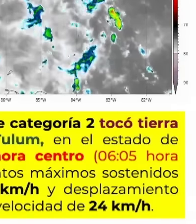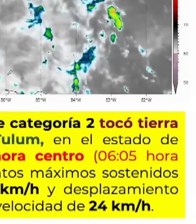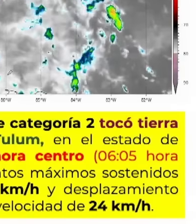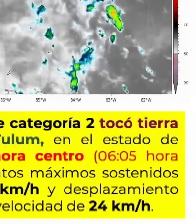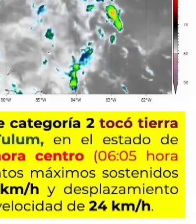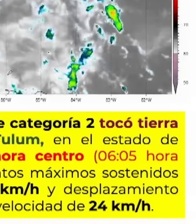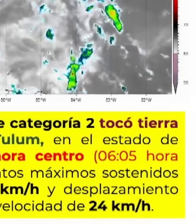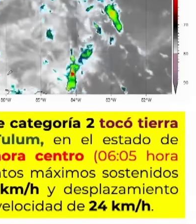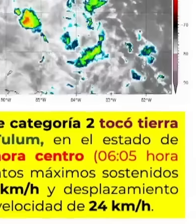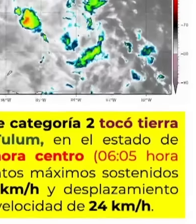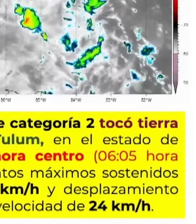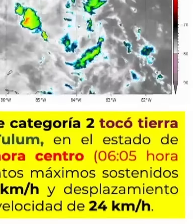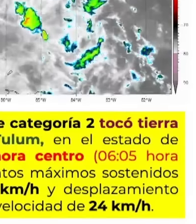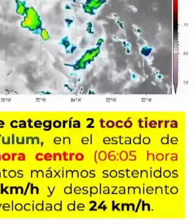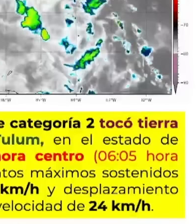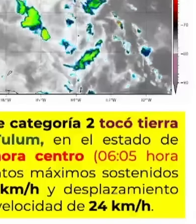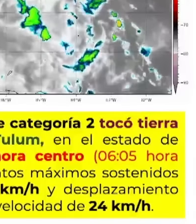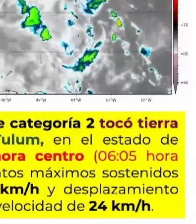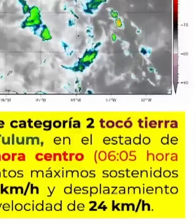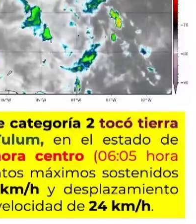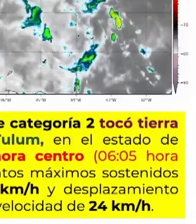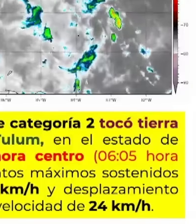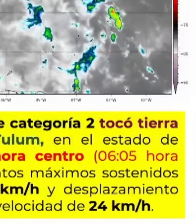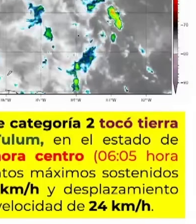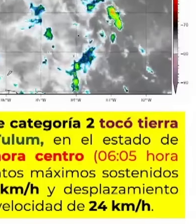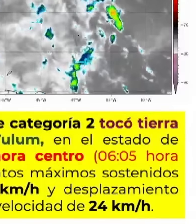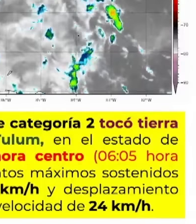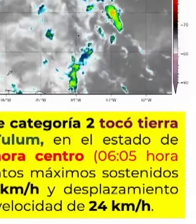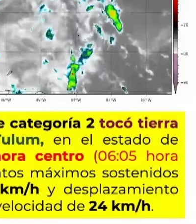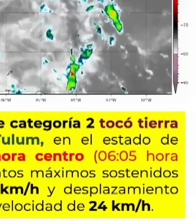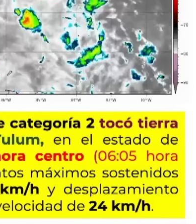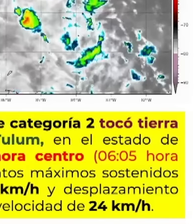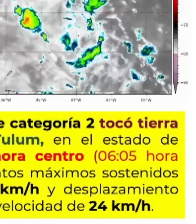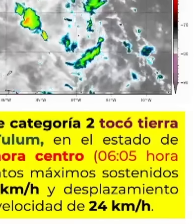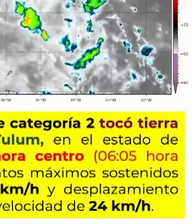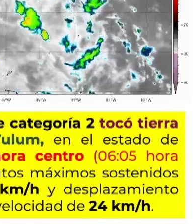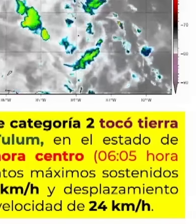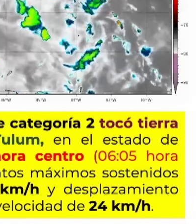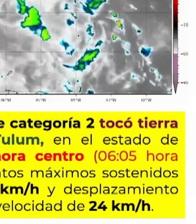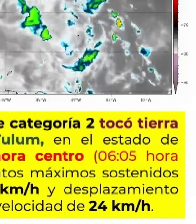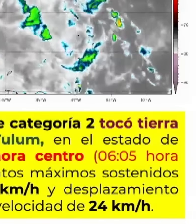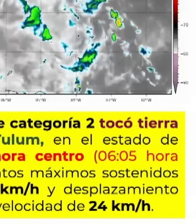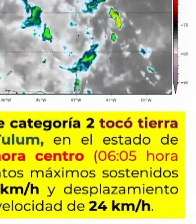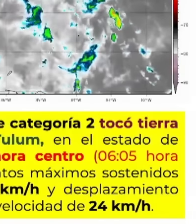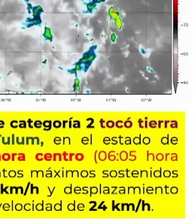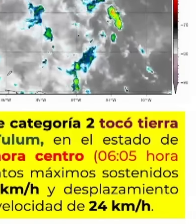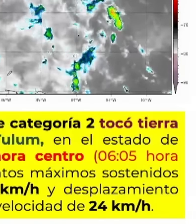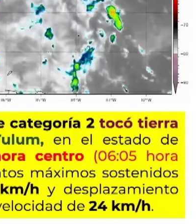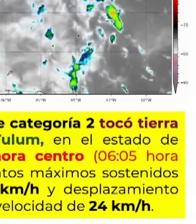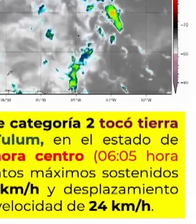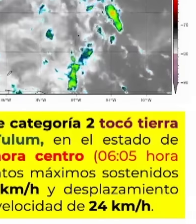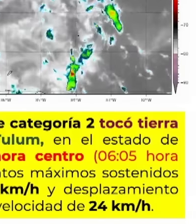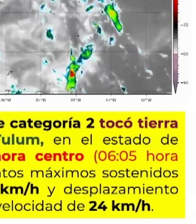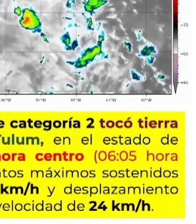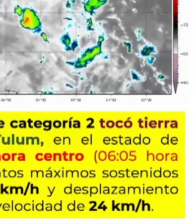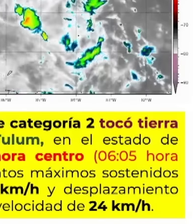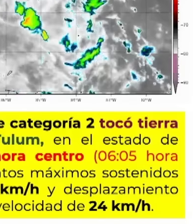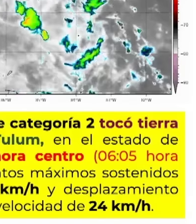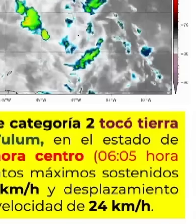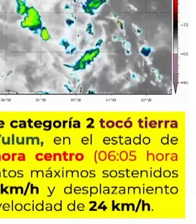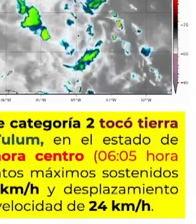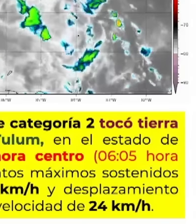por hora y desplazamiento hacia el oeste, noroeste a una velocidad de 24